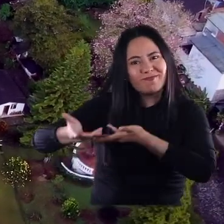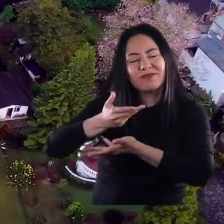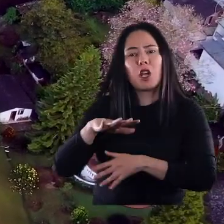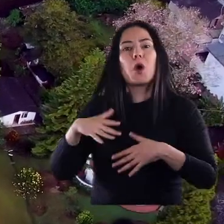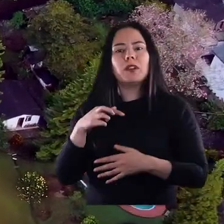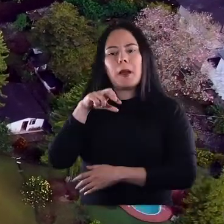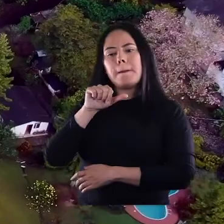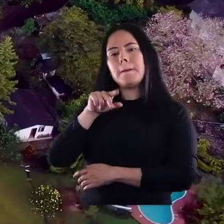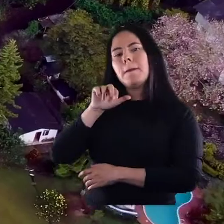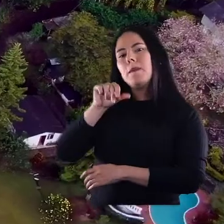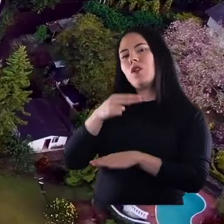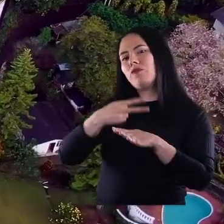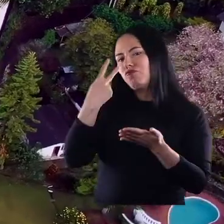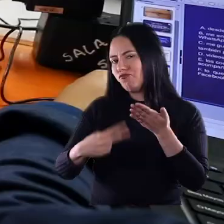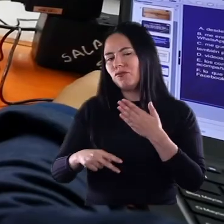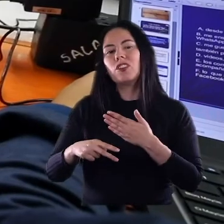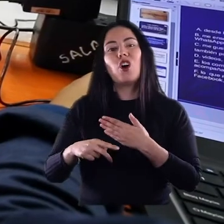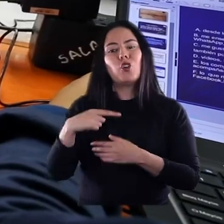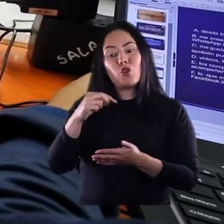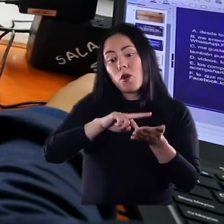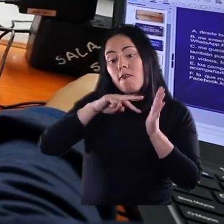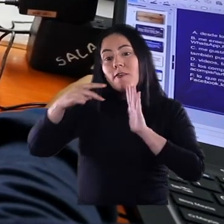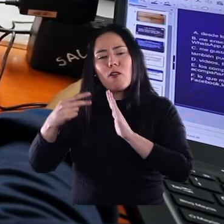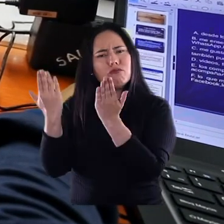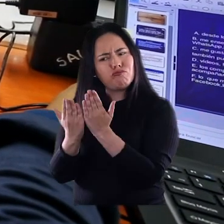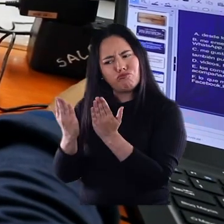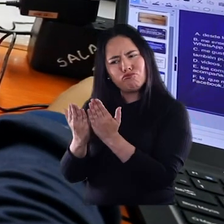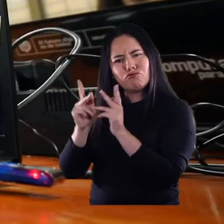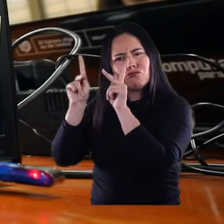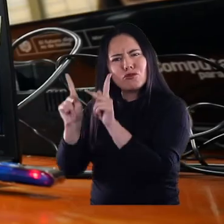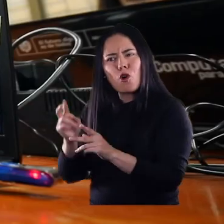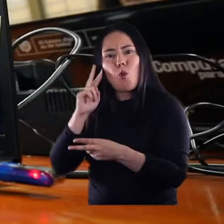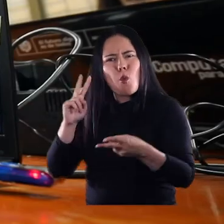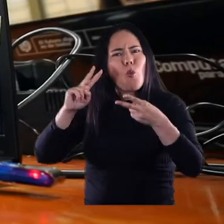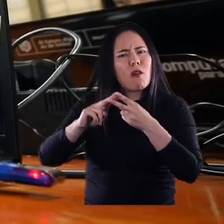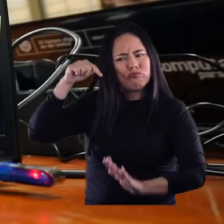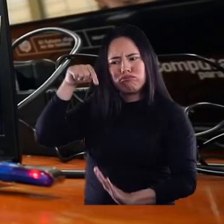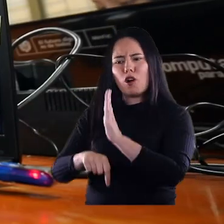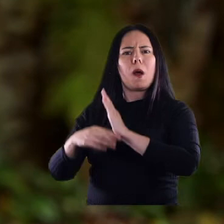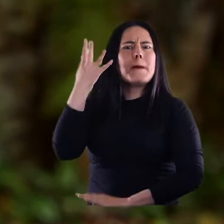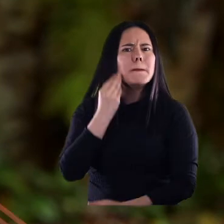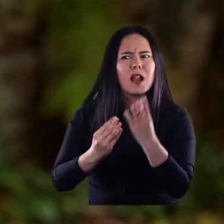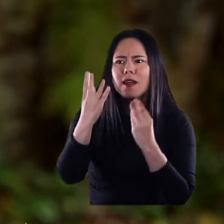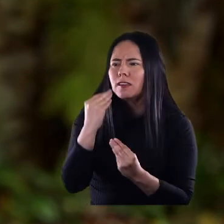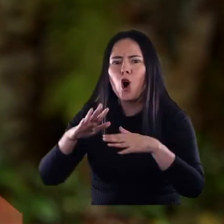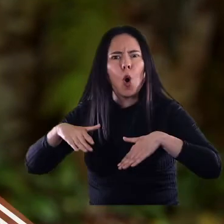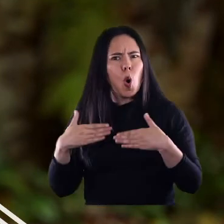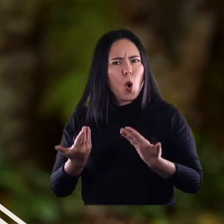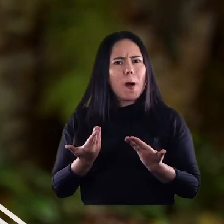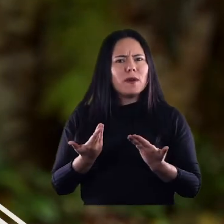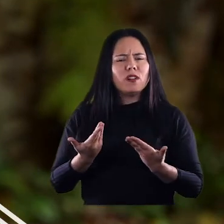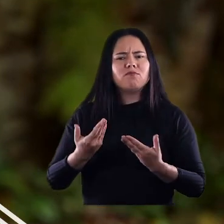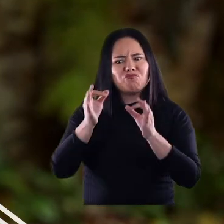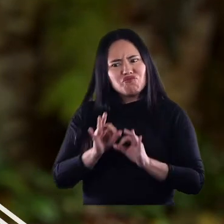Como decía Pablo Freire, es solamente desde lo que le significa al estudiante, desde lo que conoce al estudiante, desde lo que vive el estudiante, que